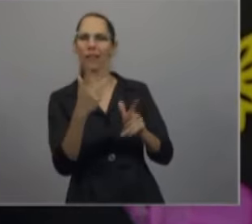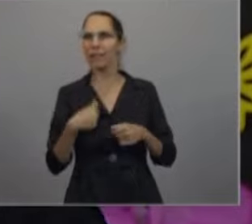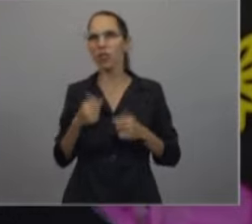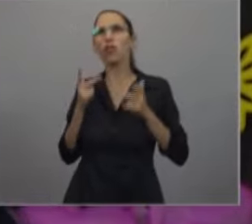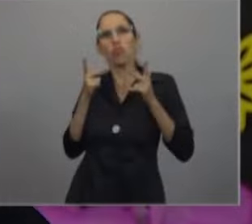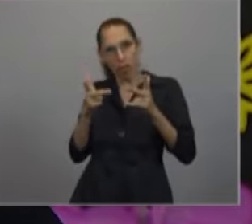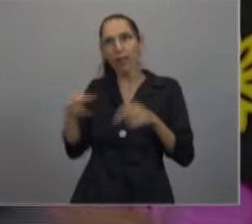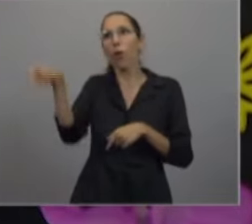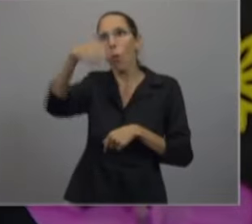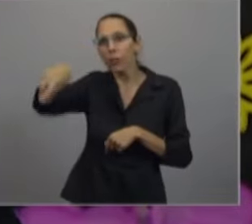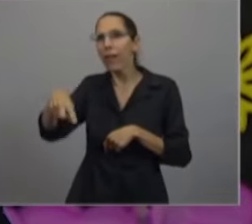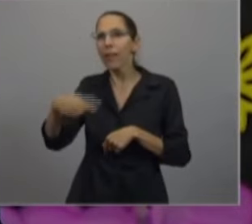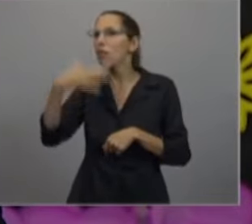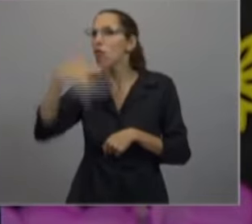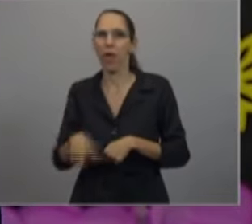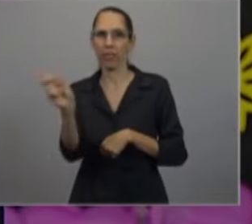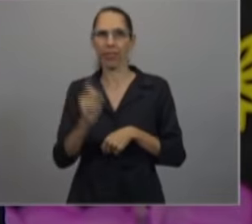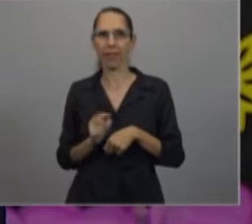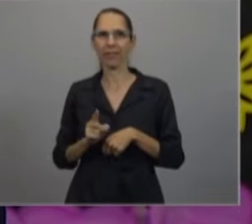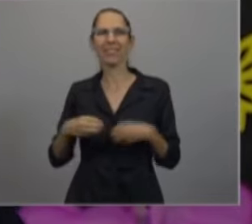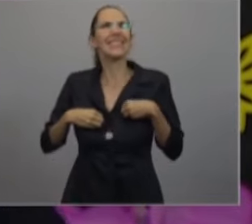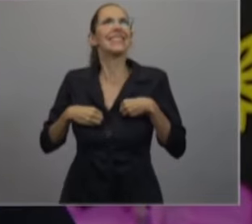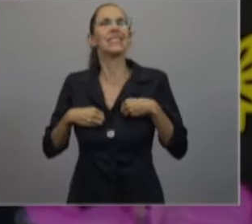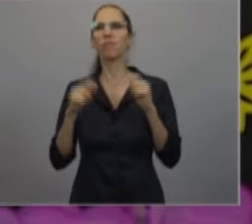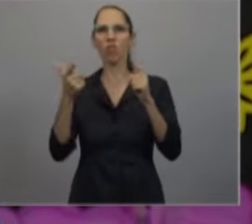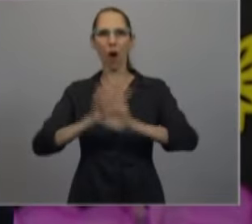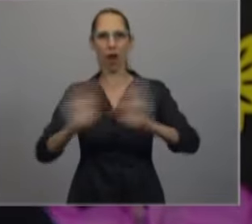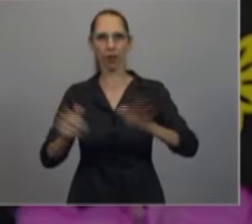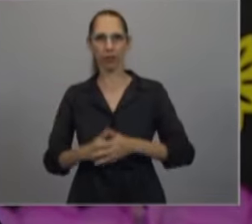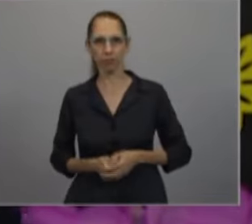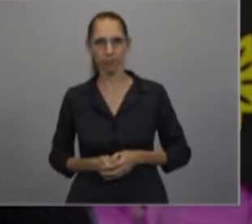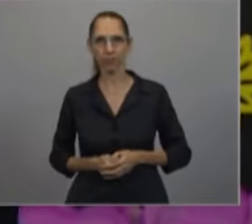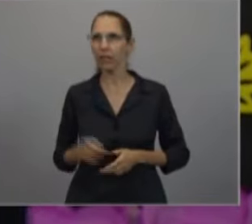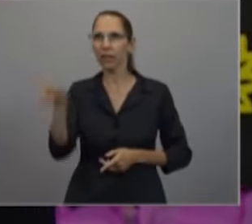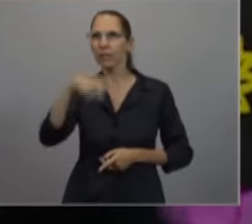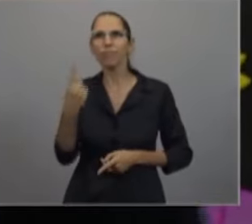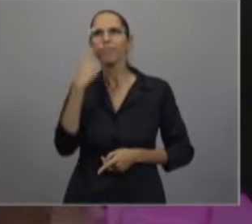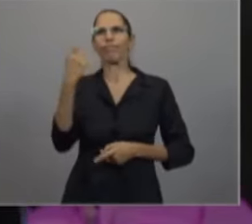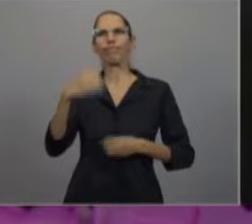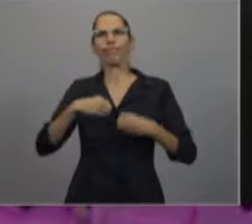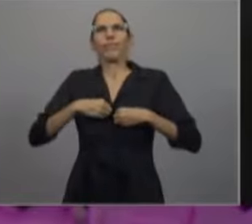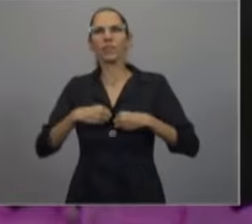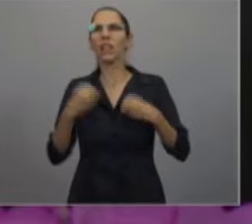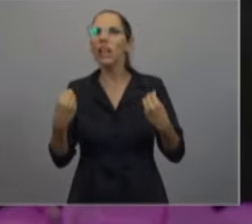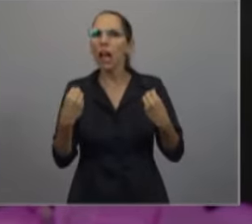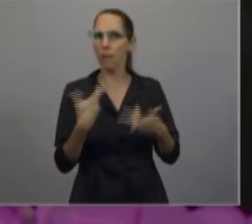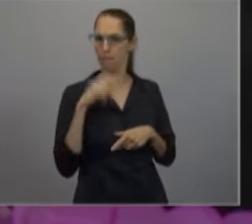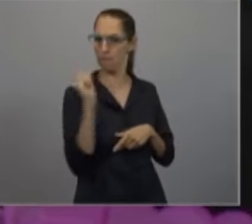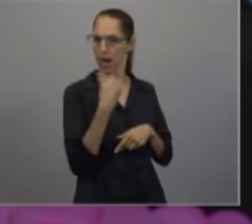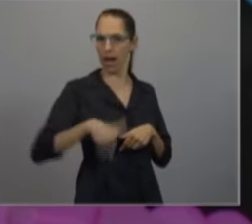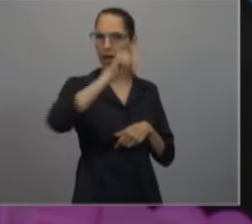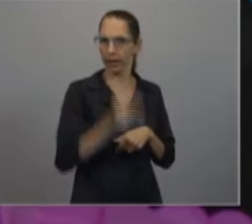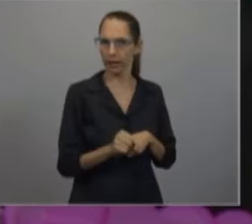entienden, no lo comprenden y no lo sienten. Lo importante que es para nuestro país y para nuestra provincia